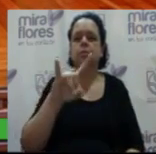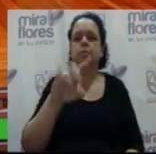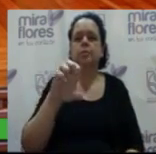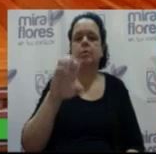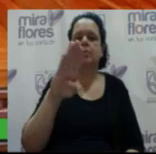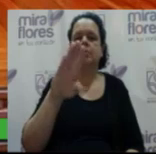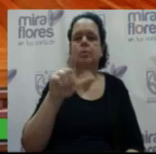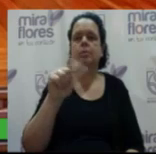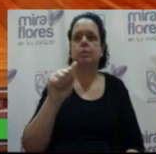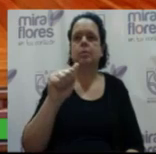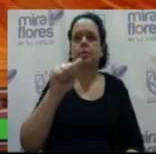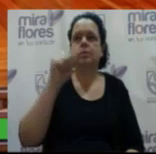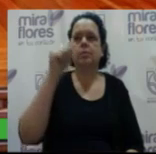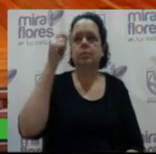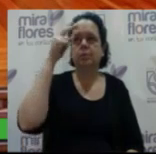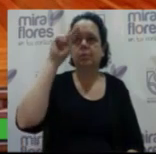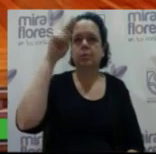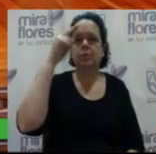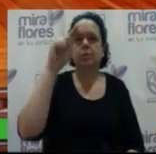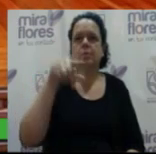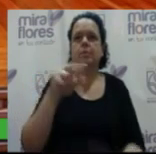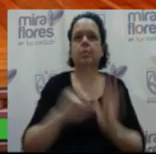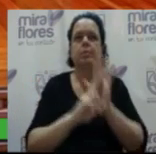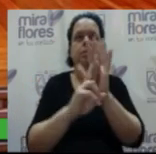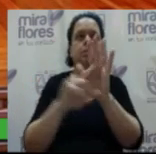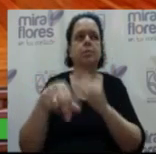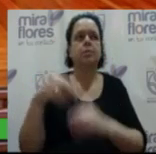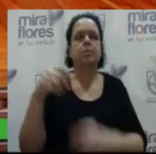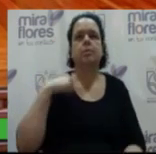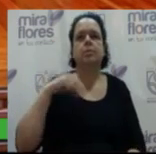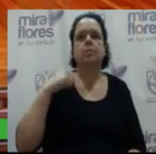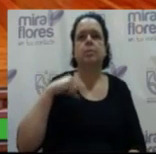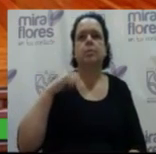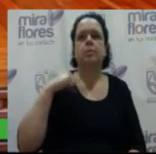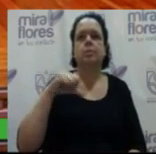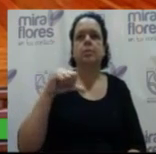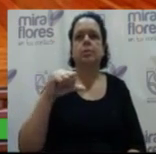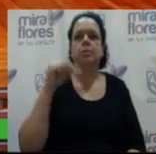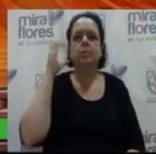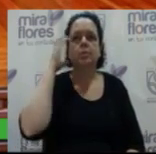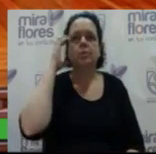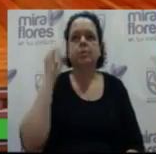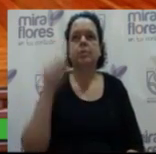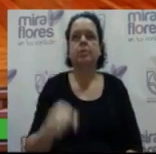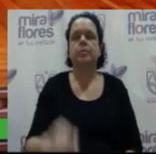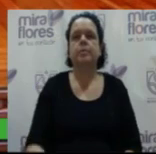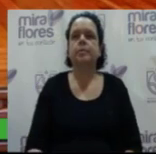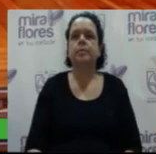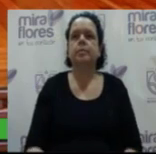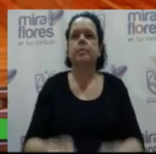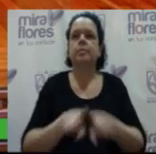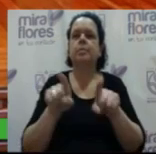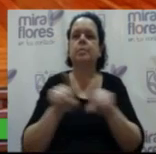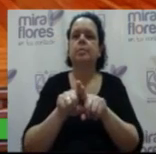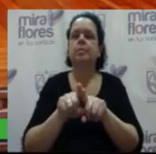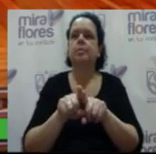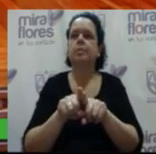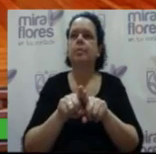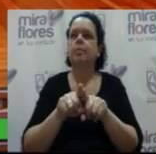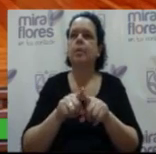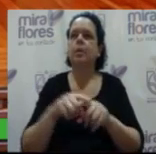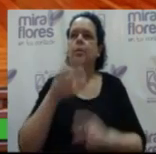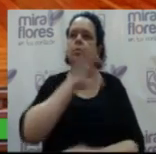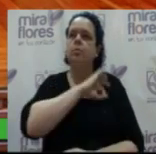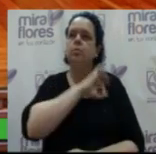participación en representación de la Municipalidad de Miraflores en Smart City Expo Latam Congress así como en la ceremonia de premiación y